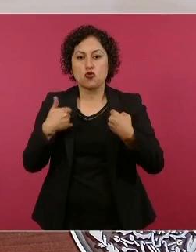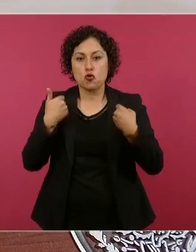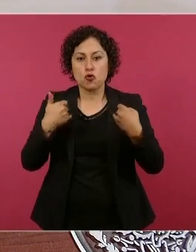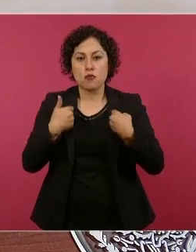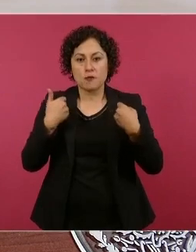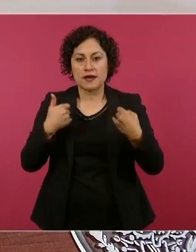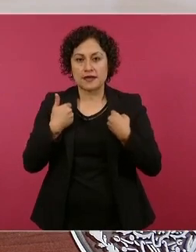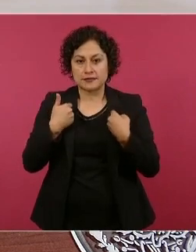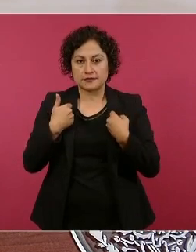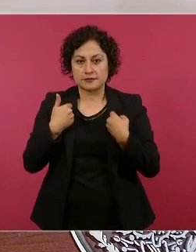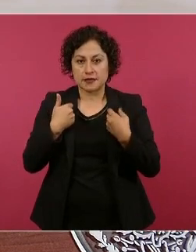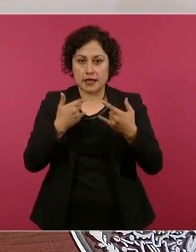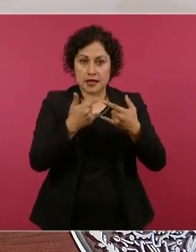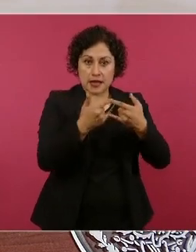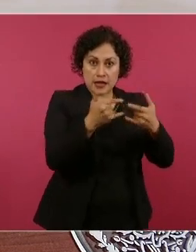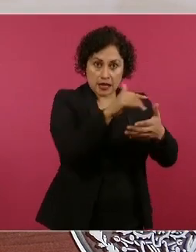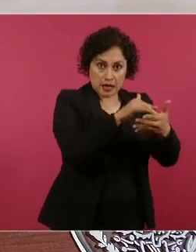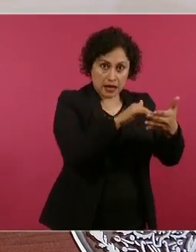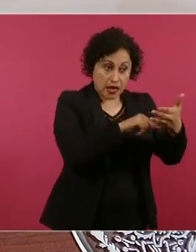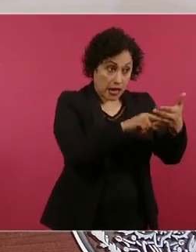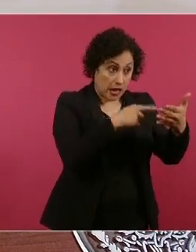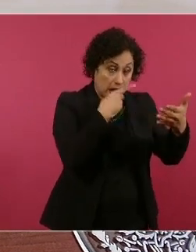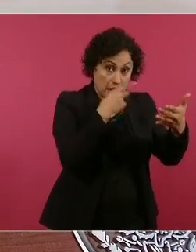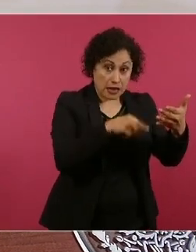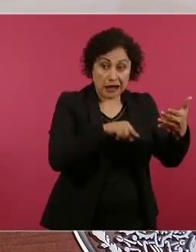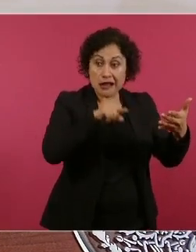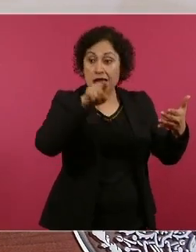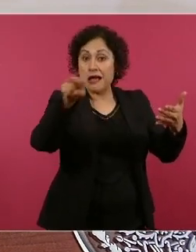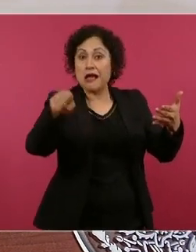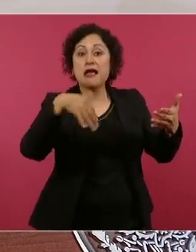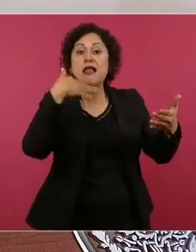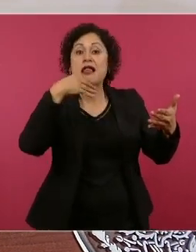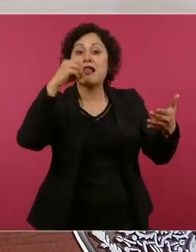el basurero donde se supuestamente cremaron a los jóvenes,